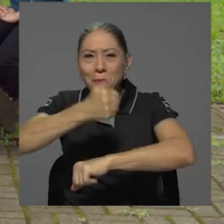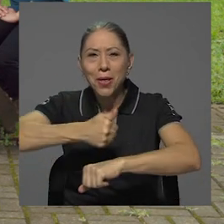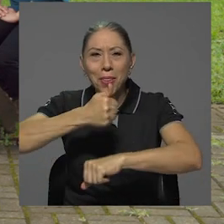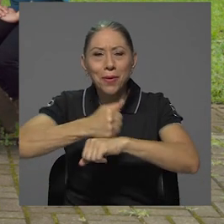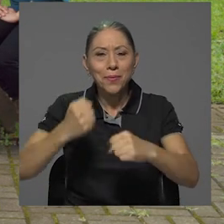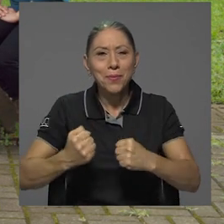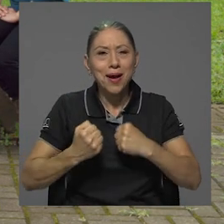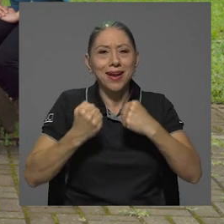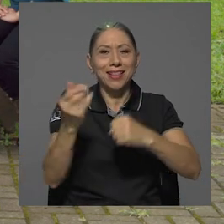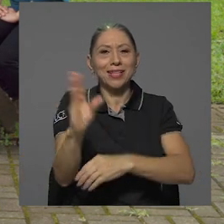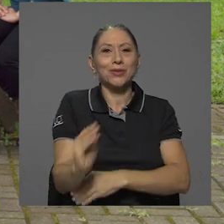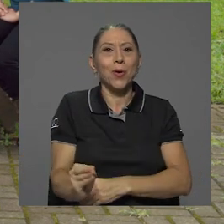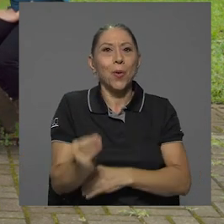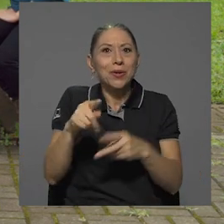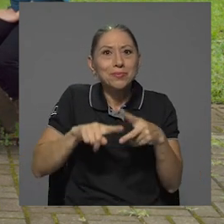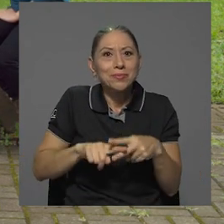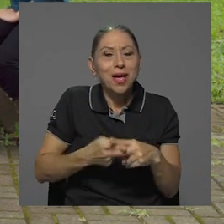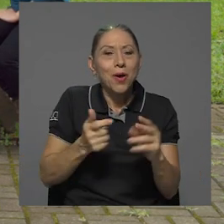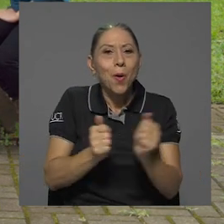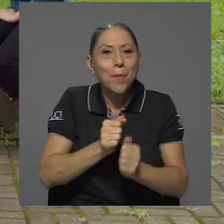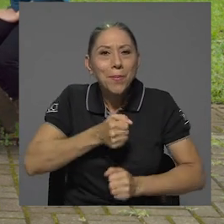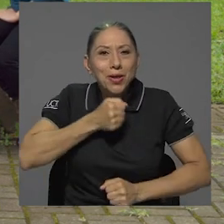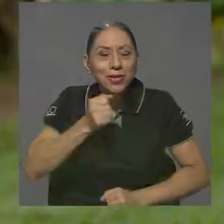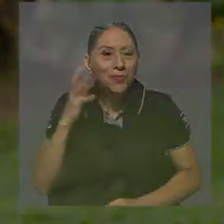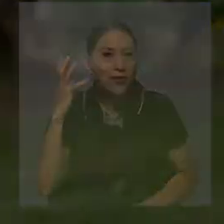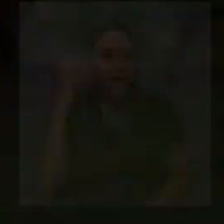emprendedores y valientes jóvenes incursionando en el periodismo radiofónico. Gracias.